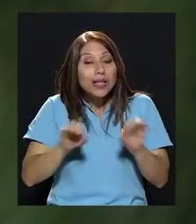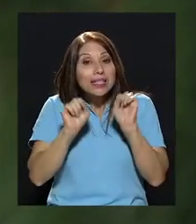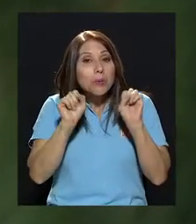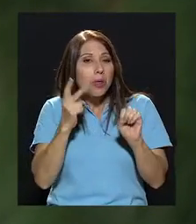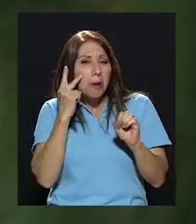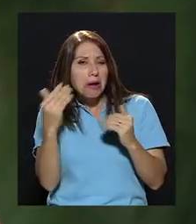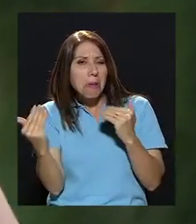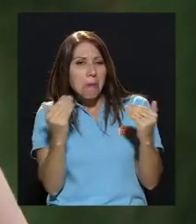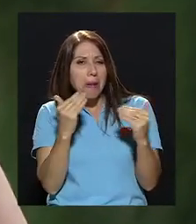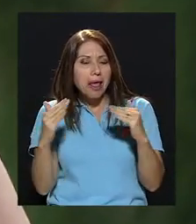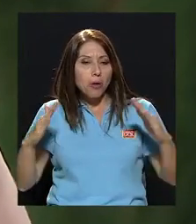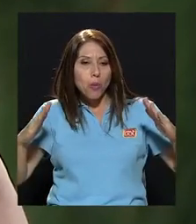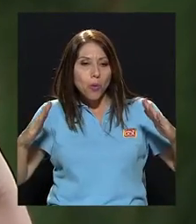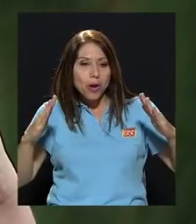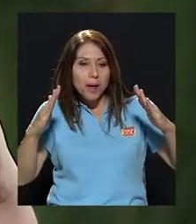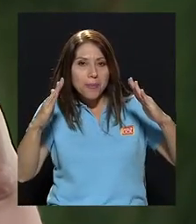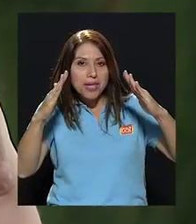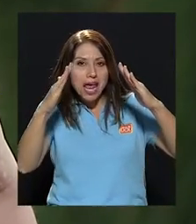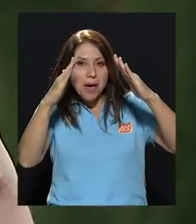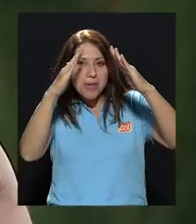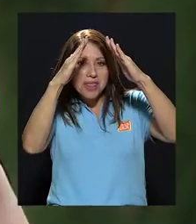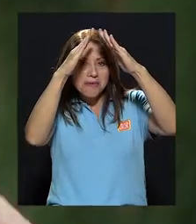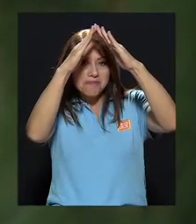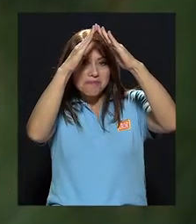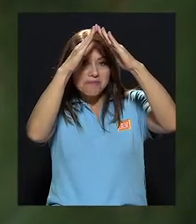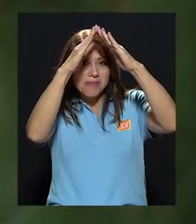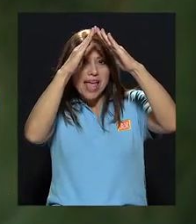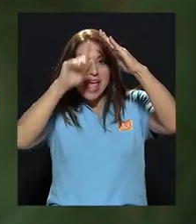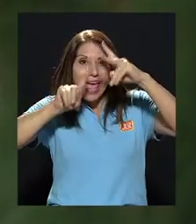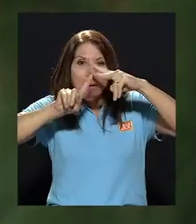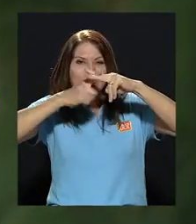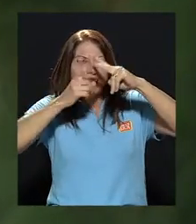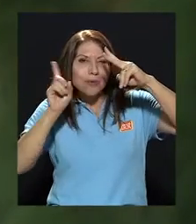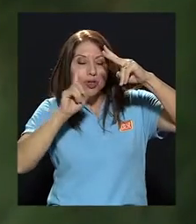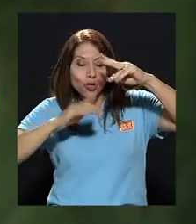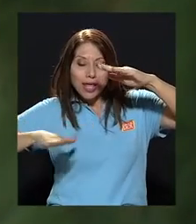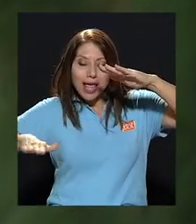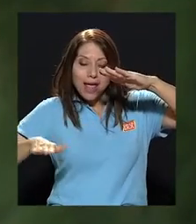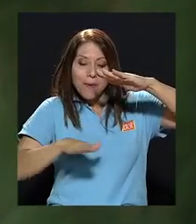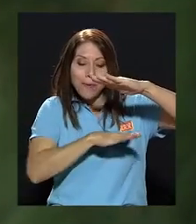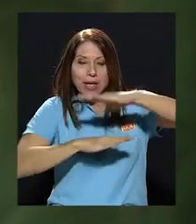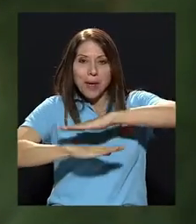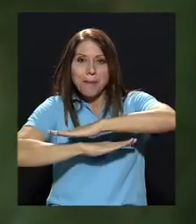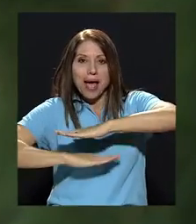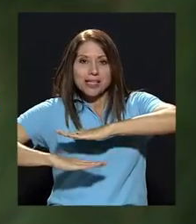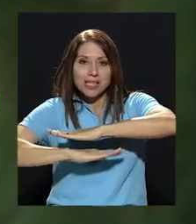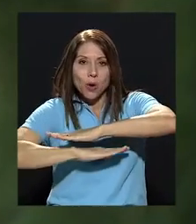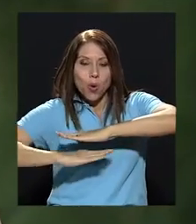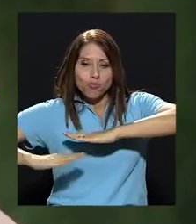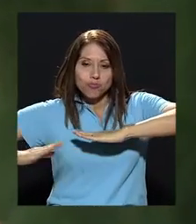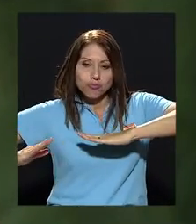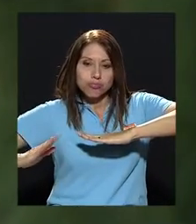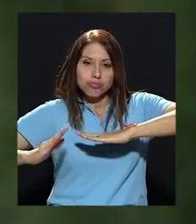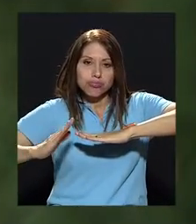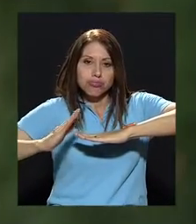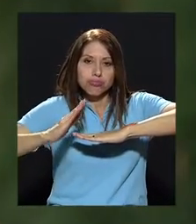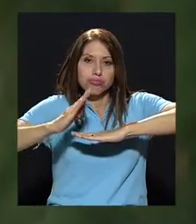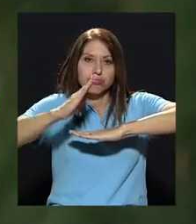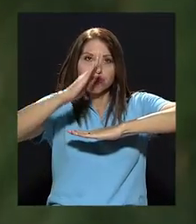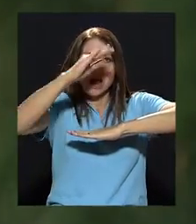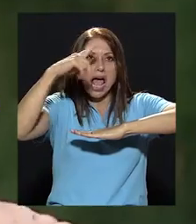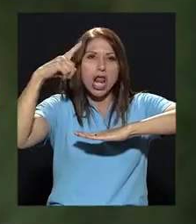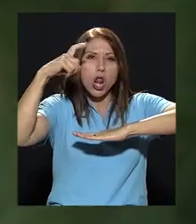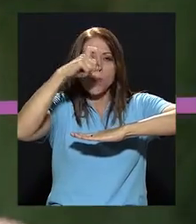pirámide, la pirámide podríamos empezar desde lo más básico a lo más complejo. Entonces, lo más